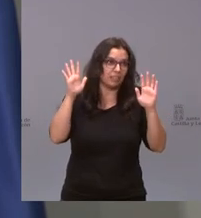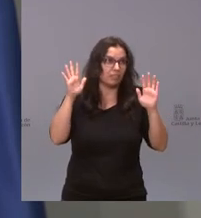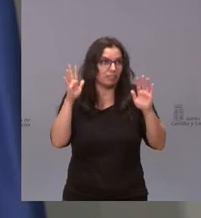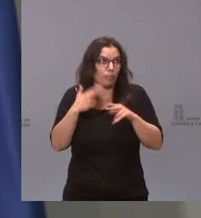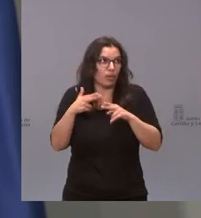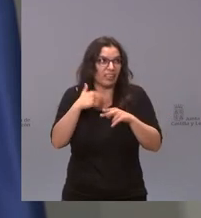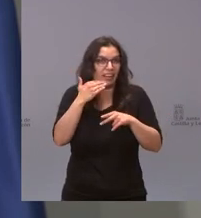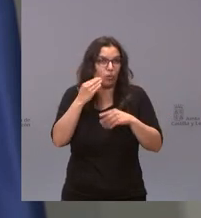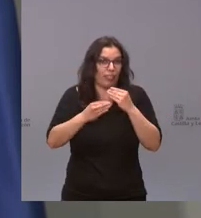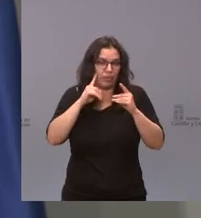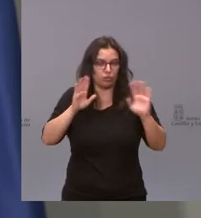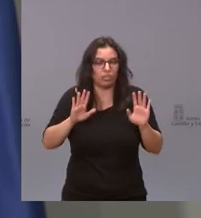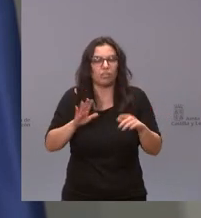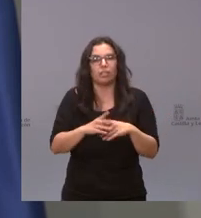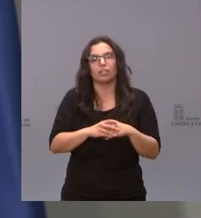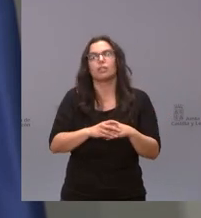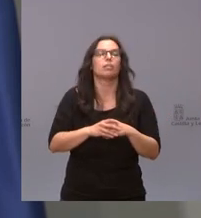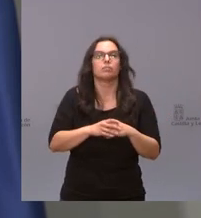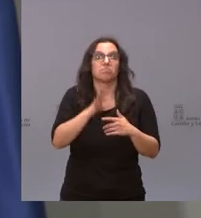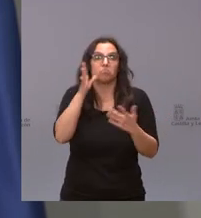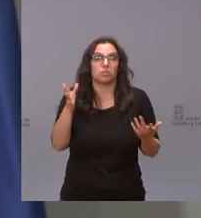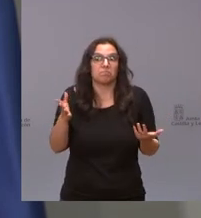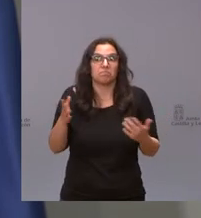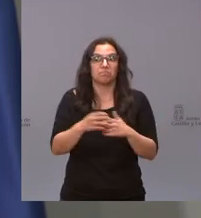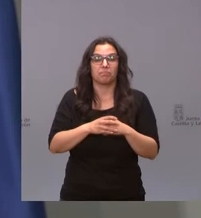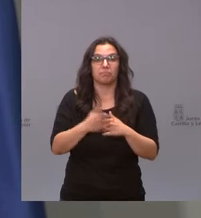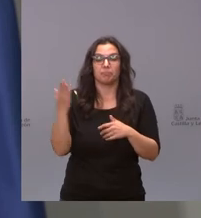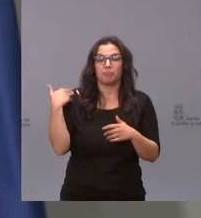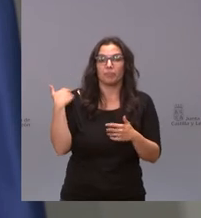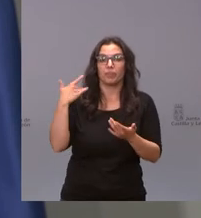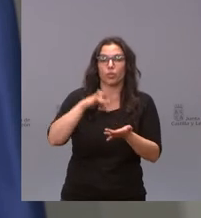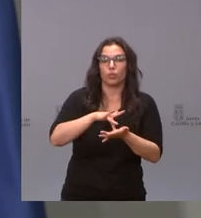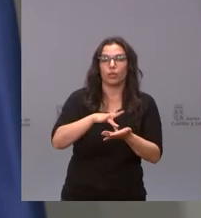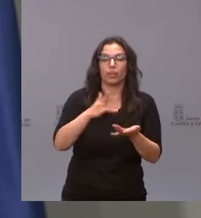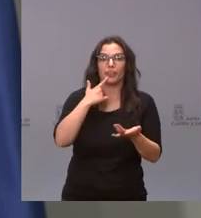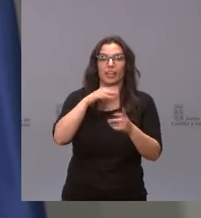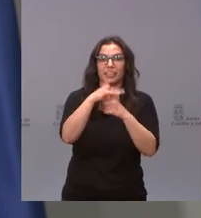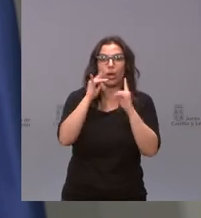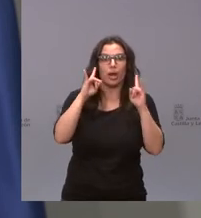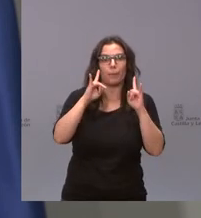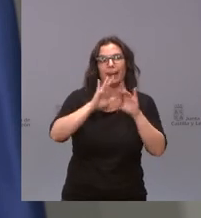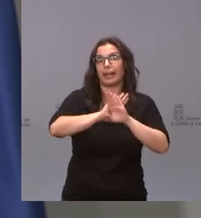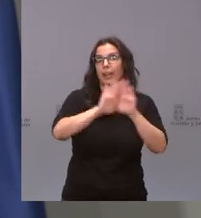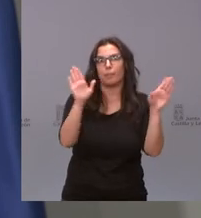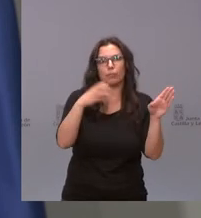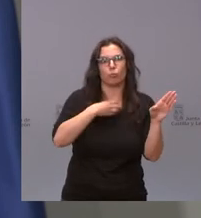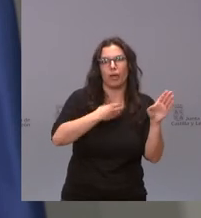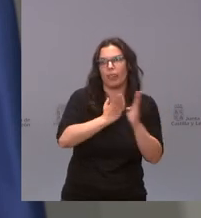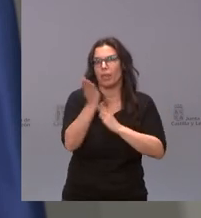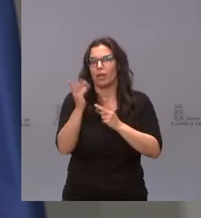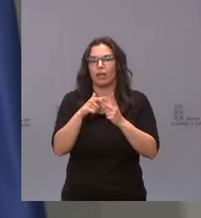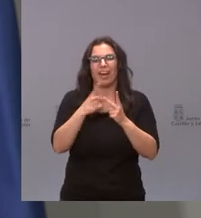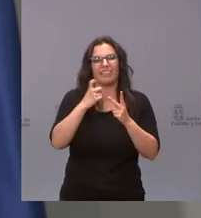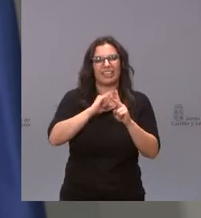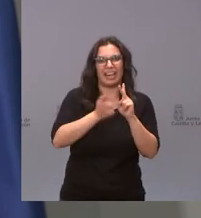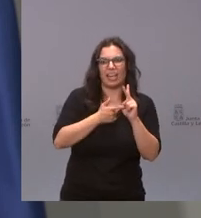alguna política definida porque hemos pasado de decir que el estado de alarma era lo único a decir que teníamos que hacer otra ley a